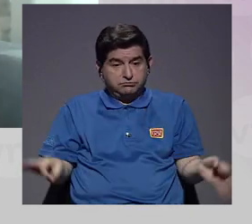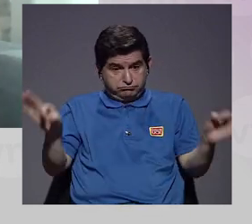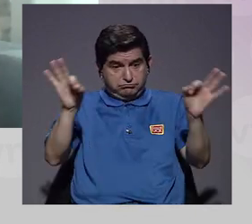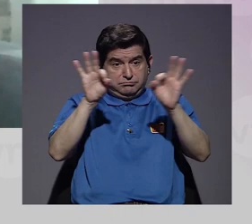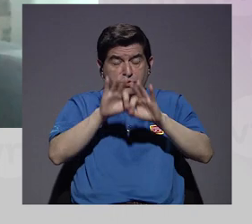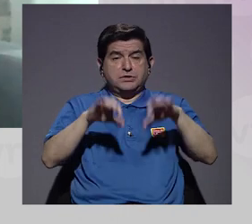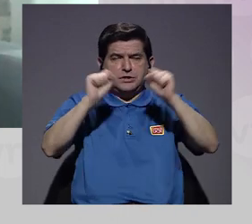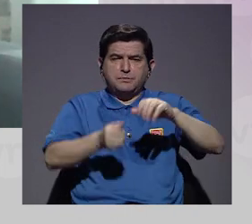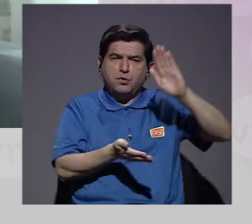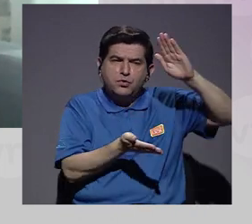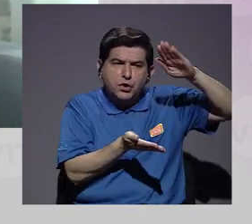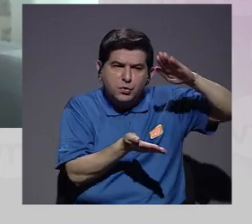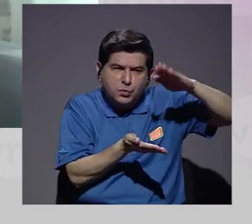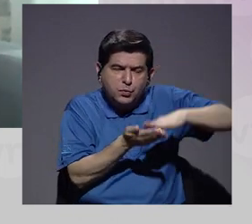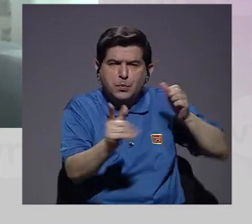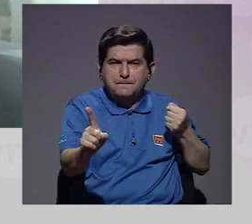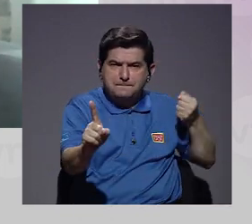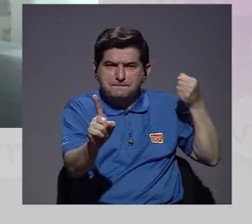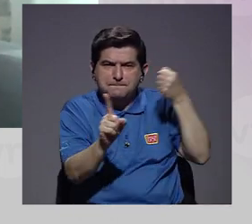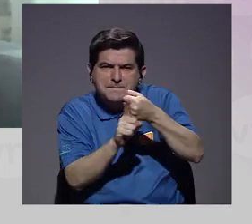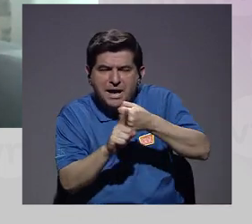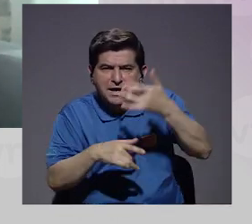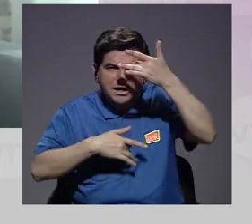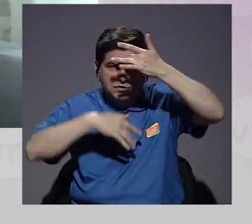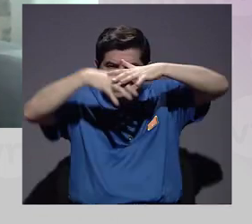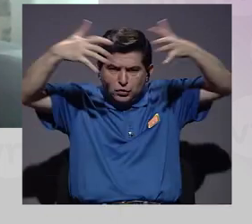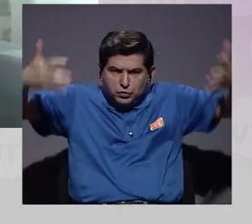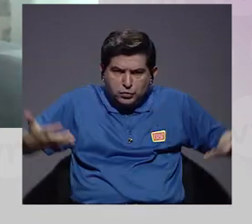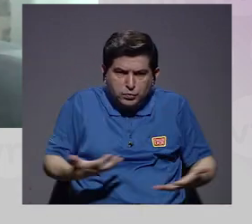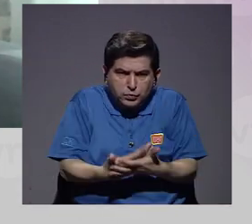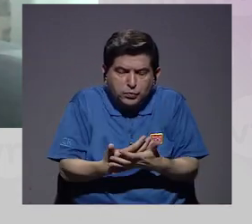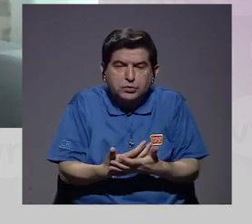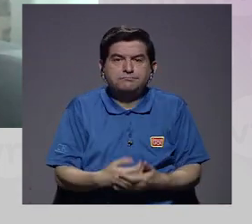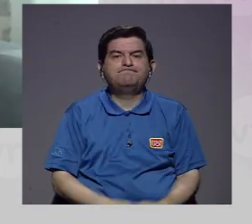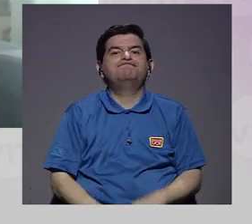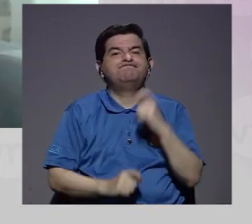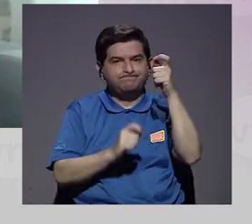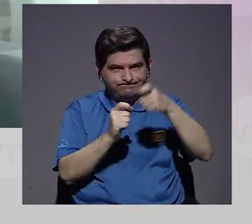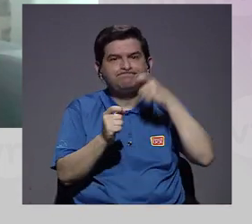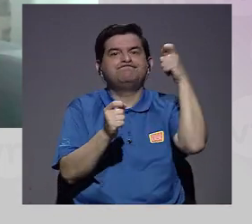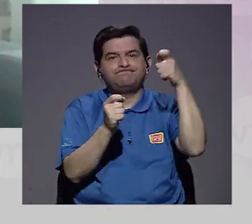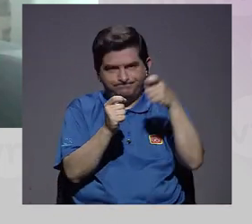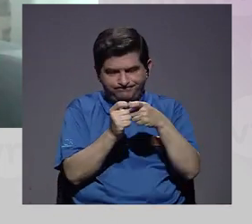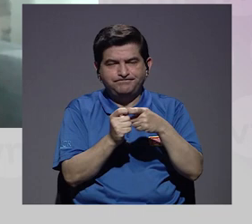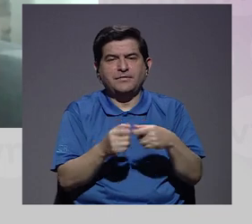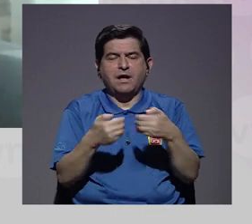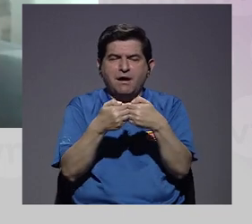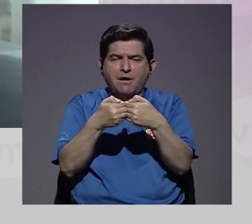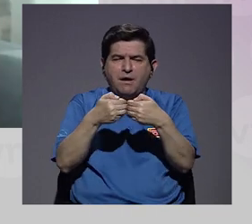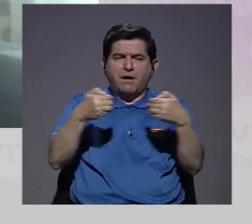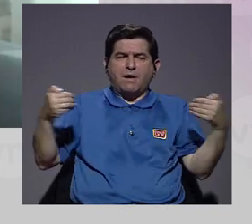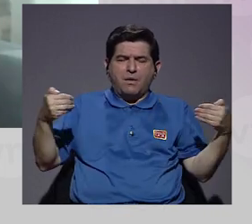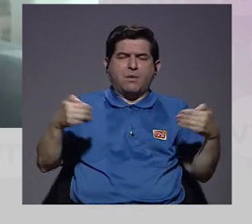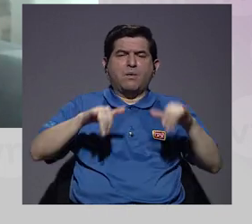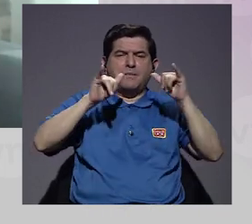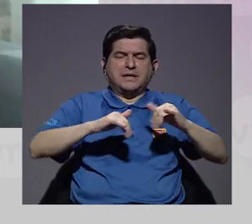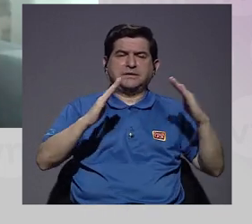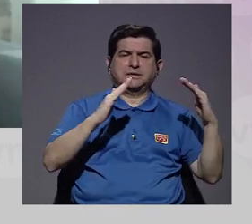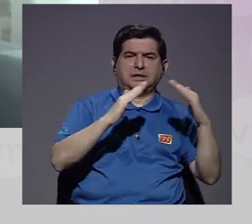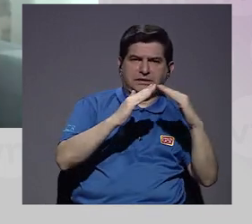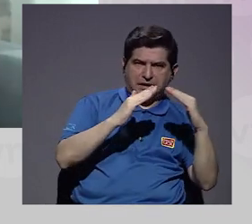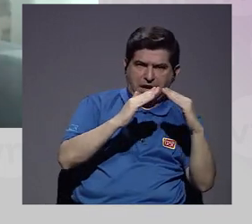para poder mitigar y reducir el impacto de la pandemia, es justamente estar, digamos, aislados,